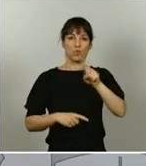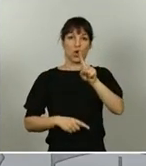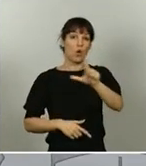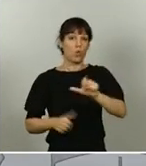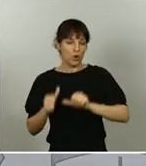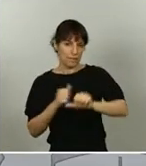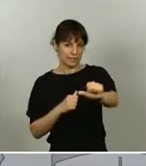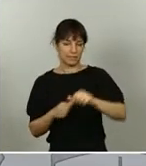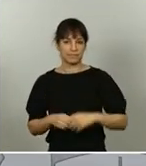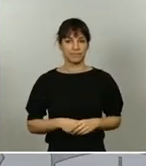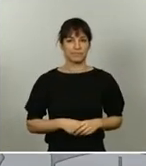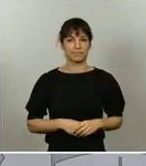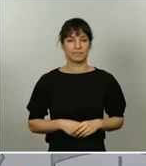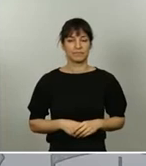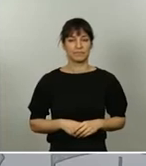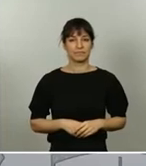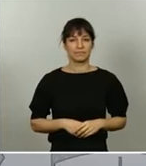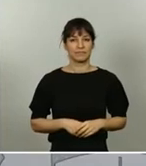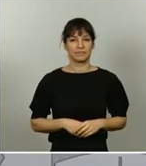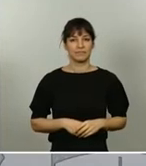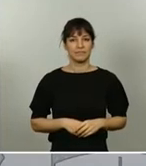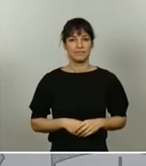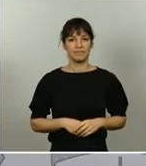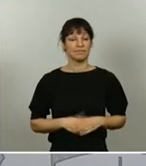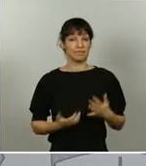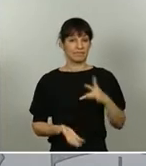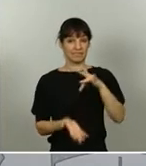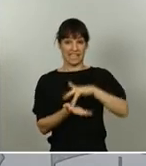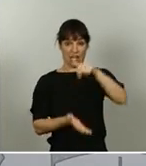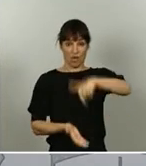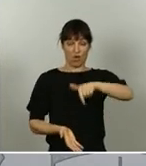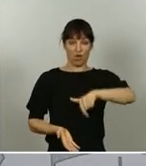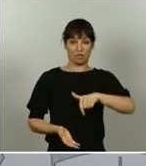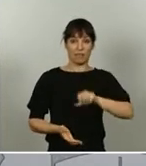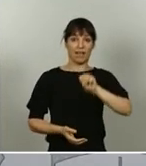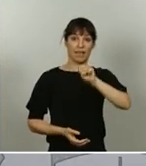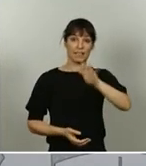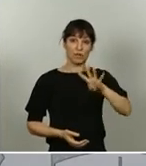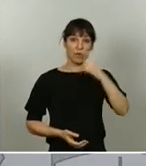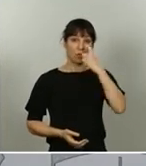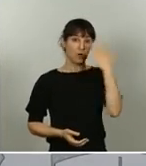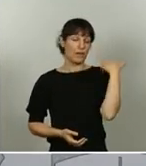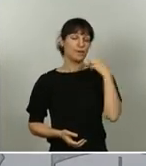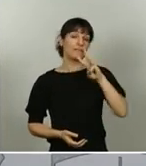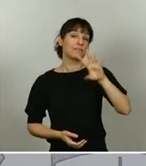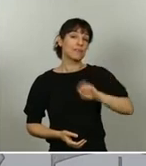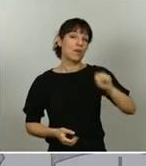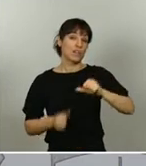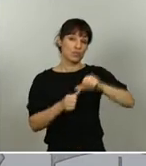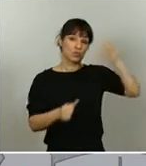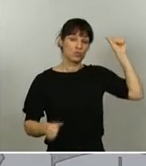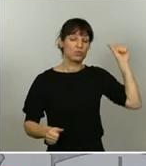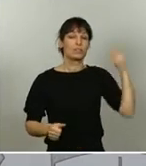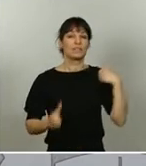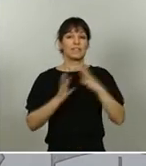Me gustaría decir que en un día como hoy, un 14 de junio de hace 35 años, se firmaba el Tratado